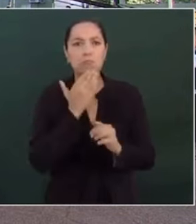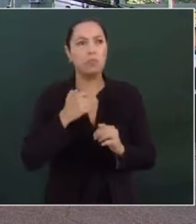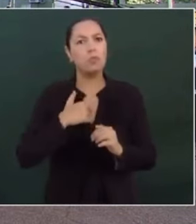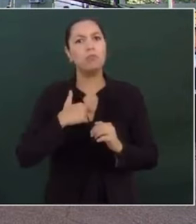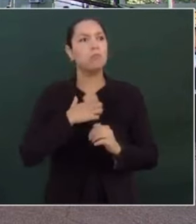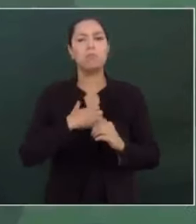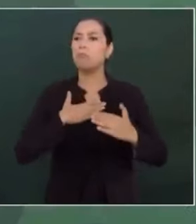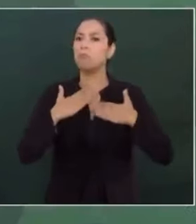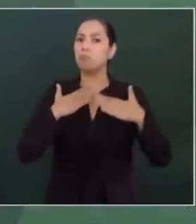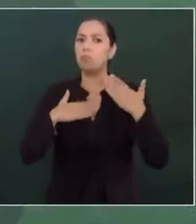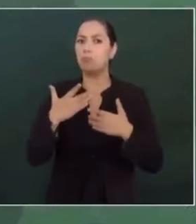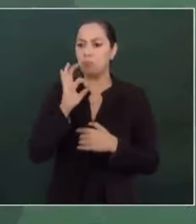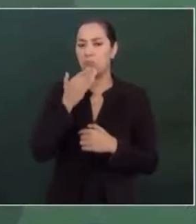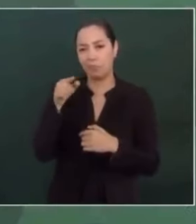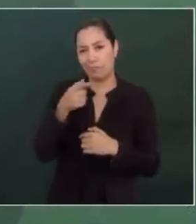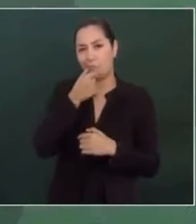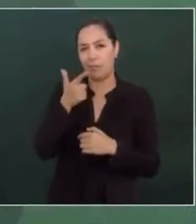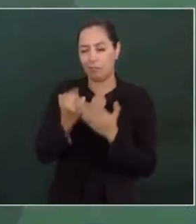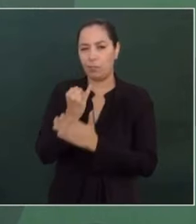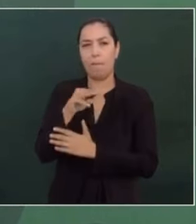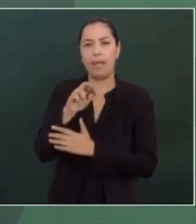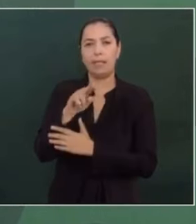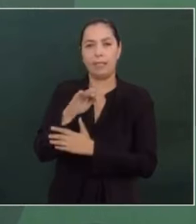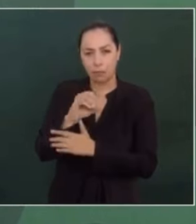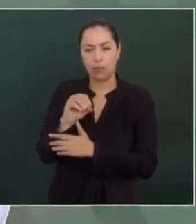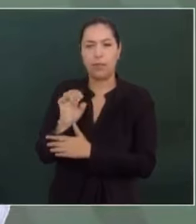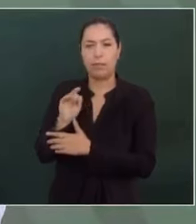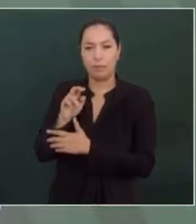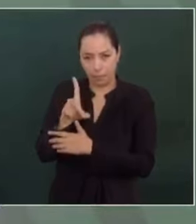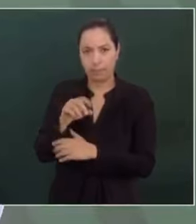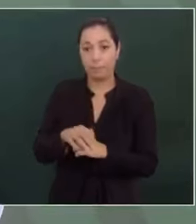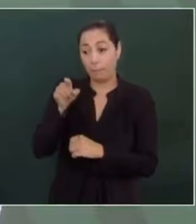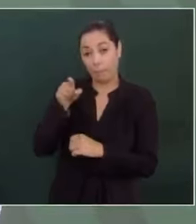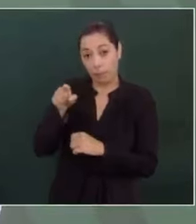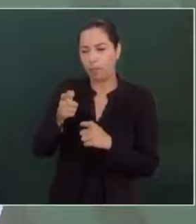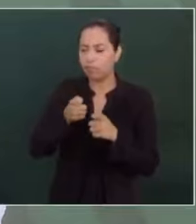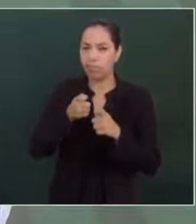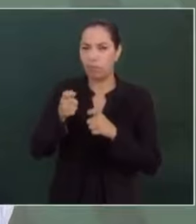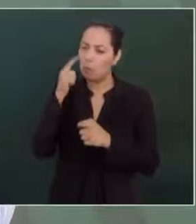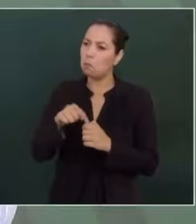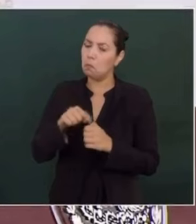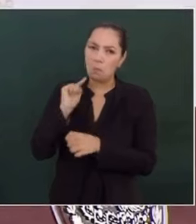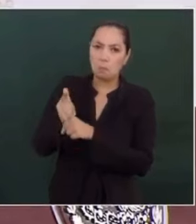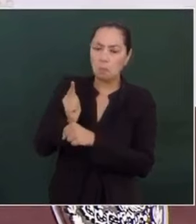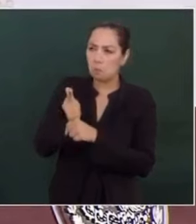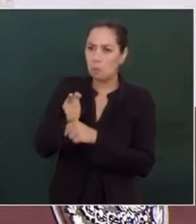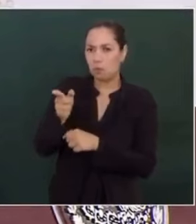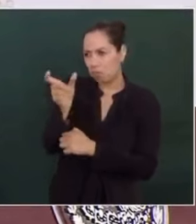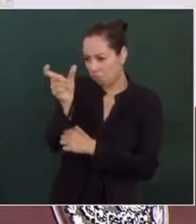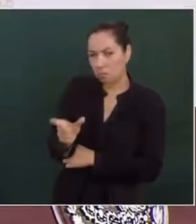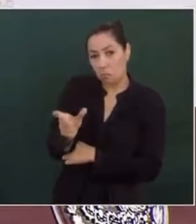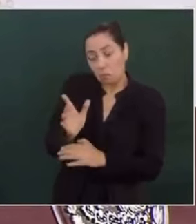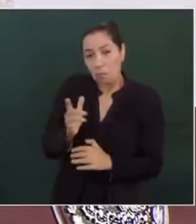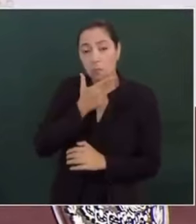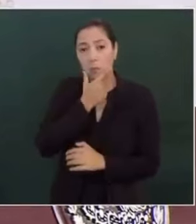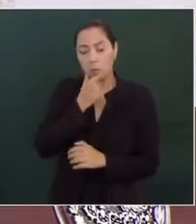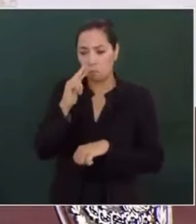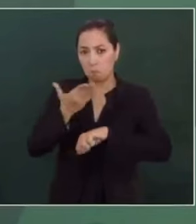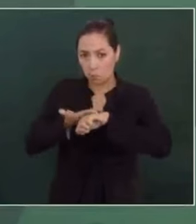Celebro la decisión que tomó Marcelo Ebrard, que ha demostrado ser un hombre